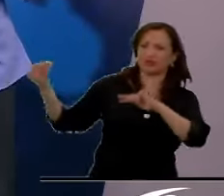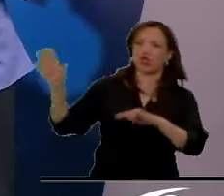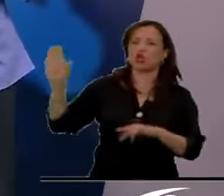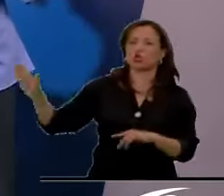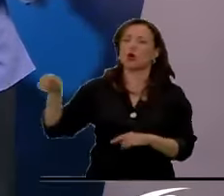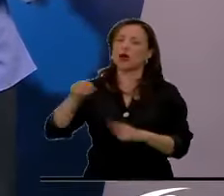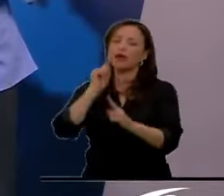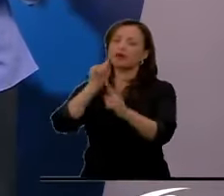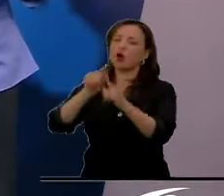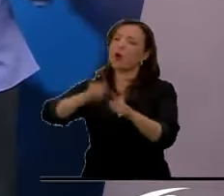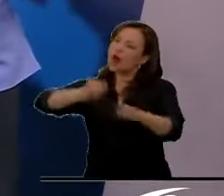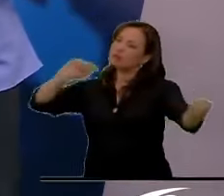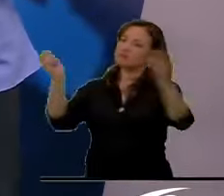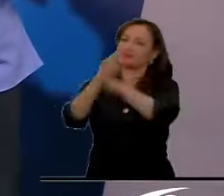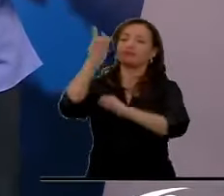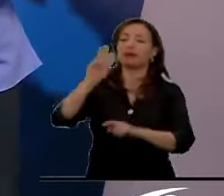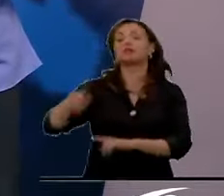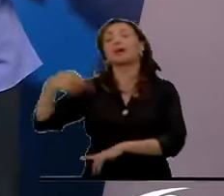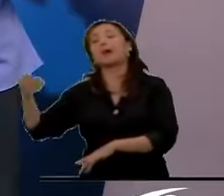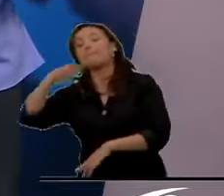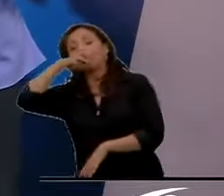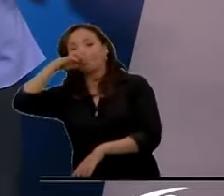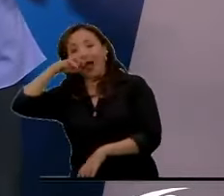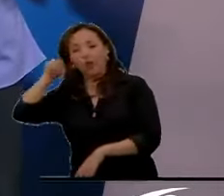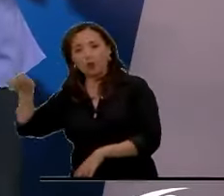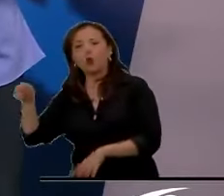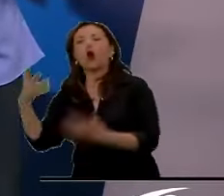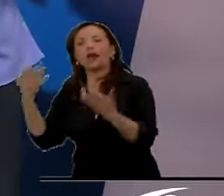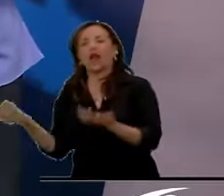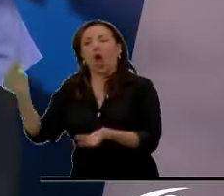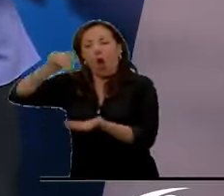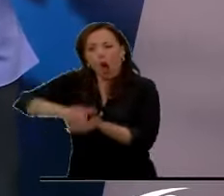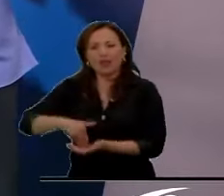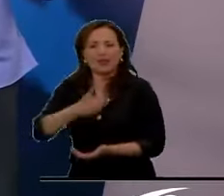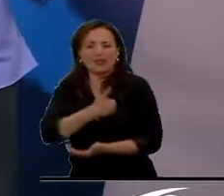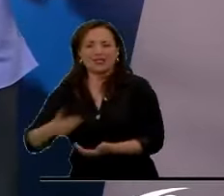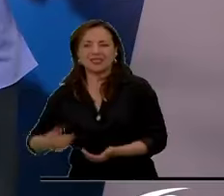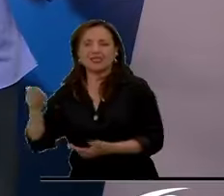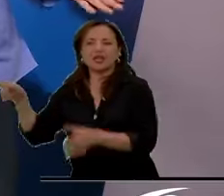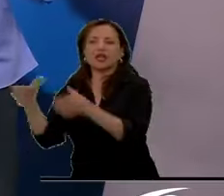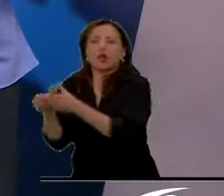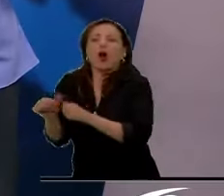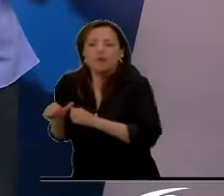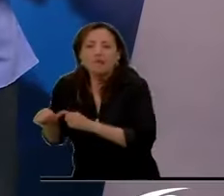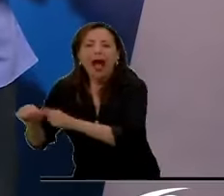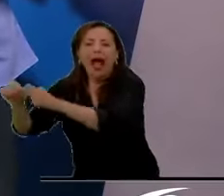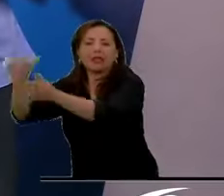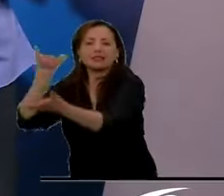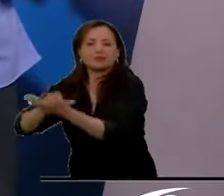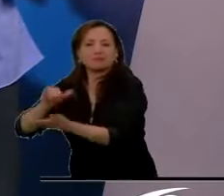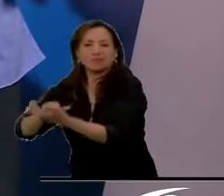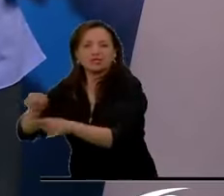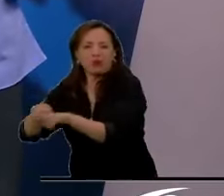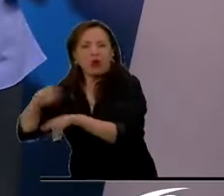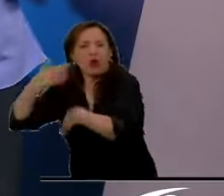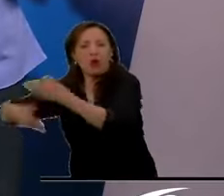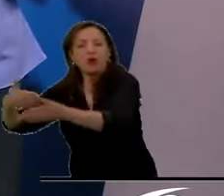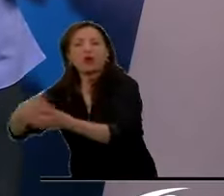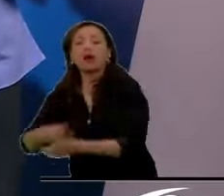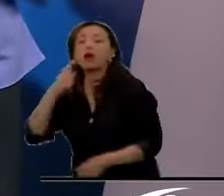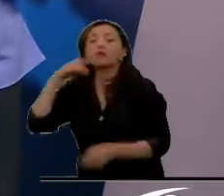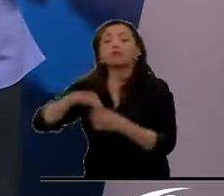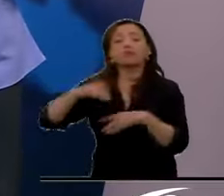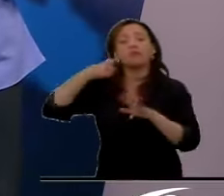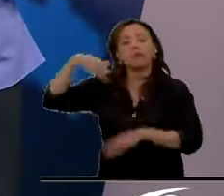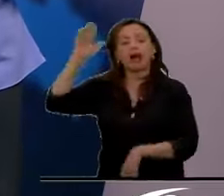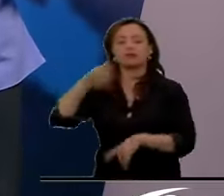Y el presidente Maduro que busca la reelección y representa el continuismo. Las encuestas dan por ganador a